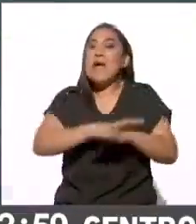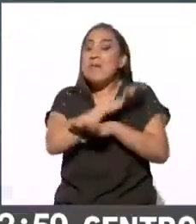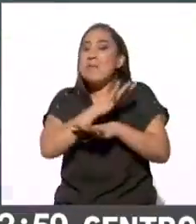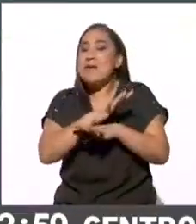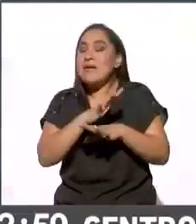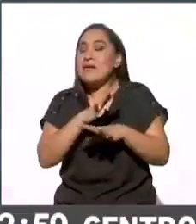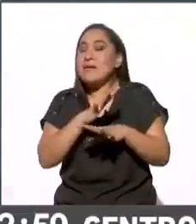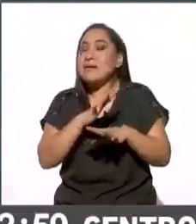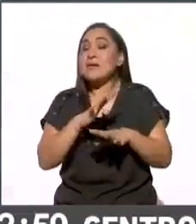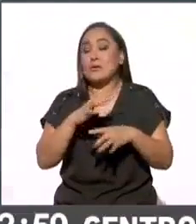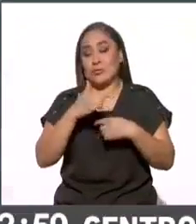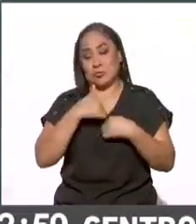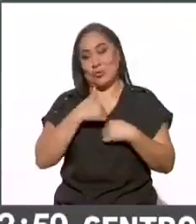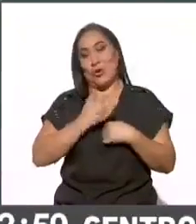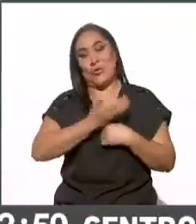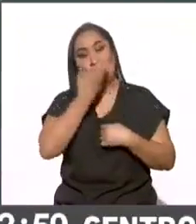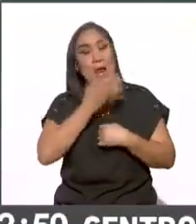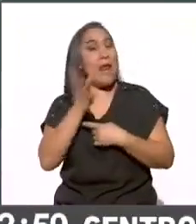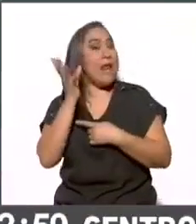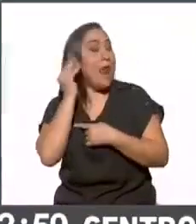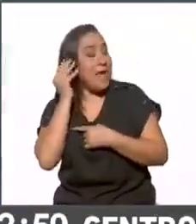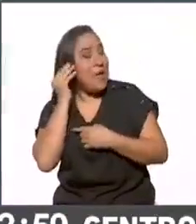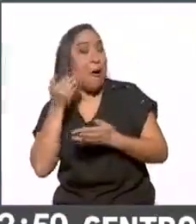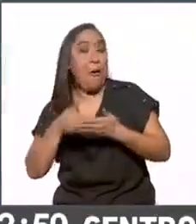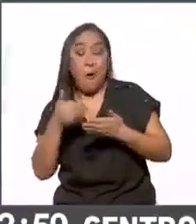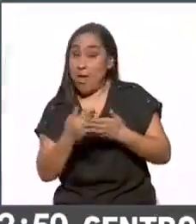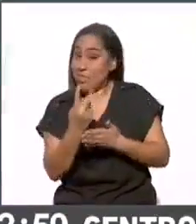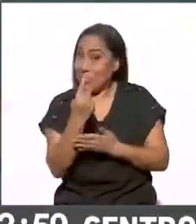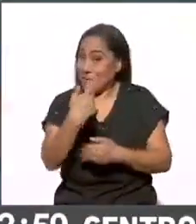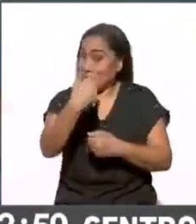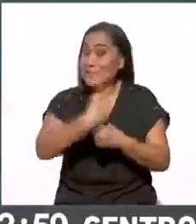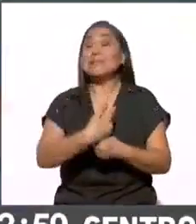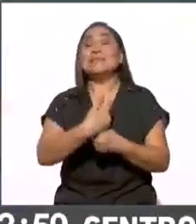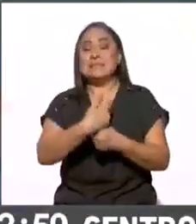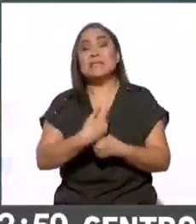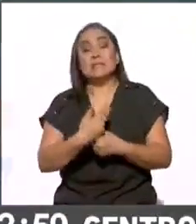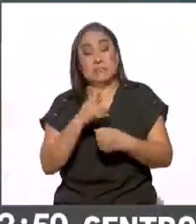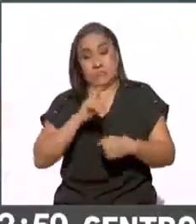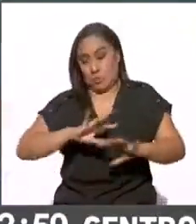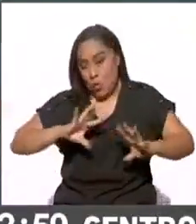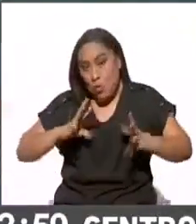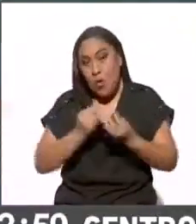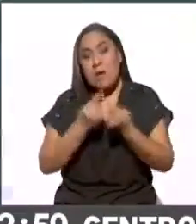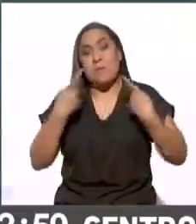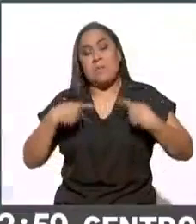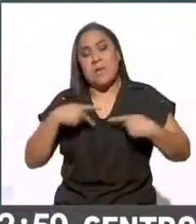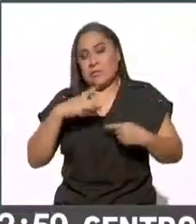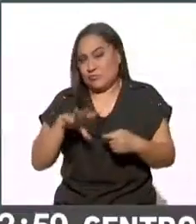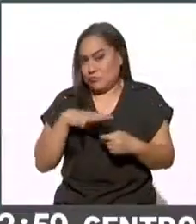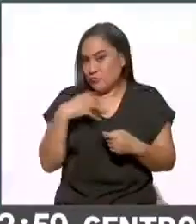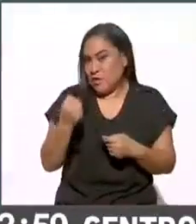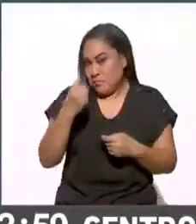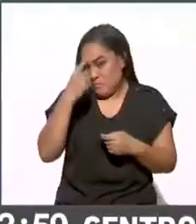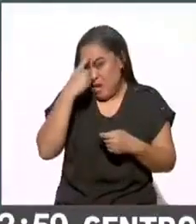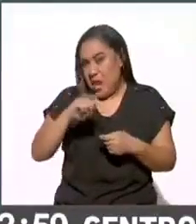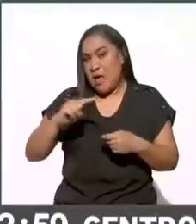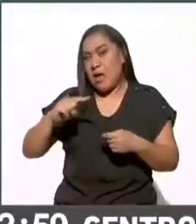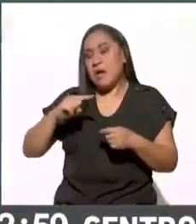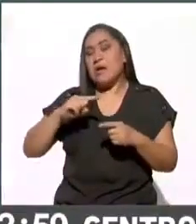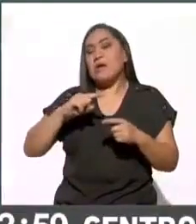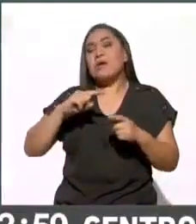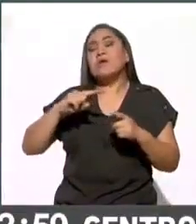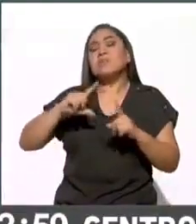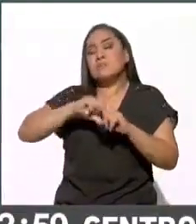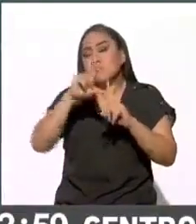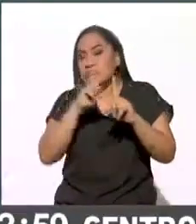televisión, yo soy gente de radio, pero sobre todo en este esfuerzo colectivo que estamos haciendo los medios públicos del Estado mexicano para llevar